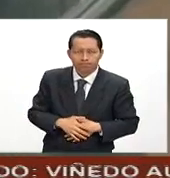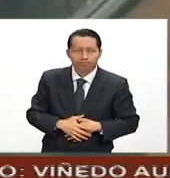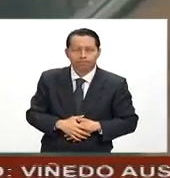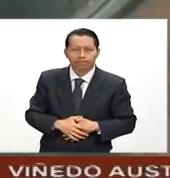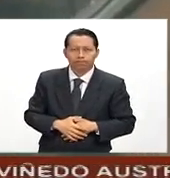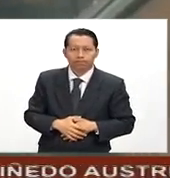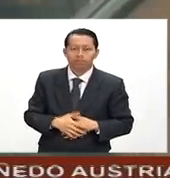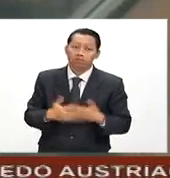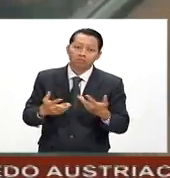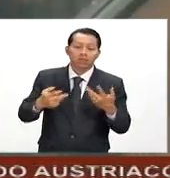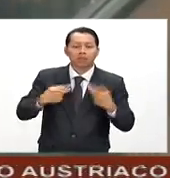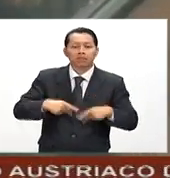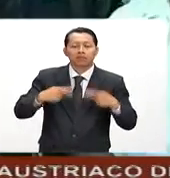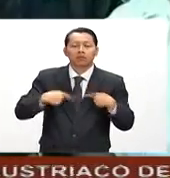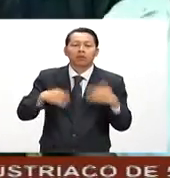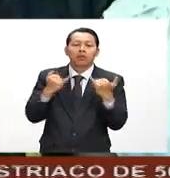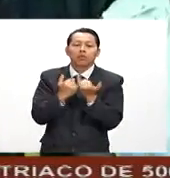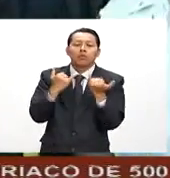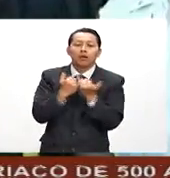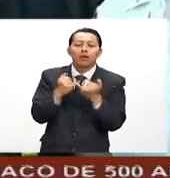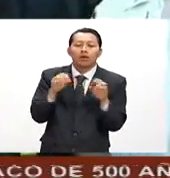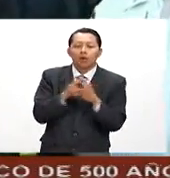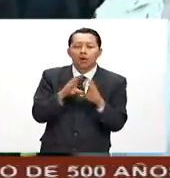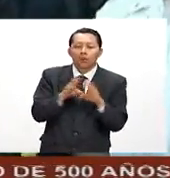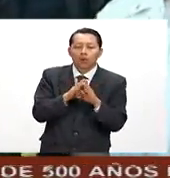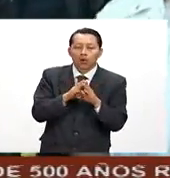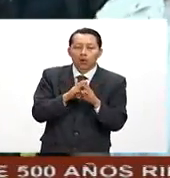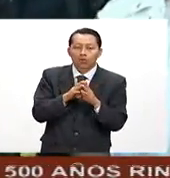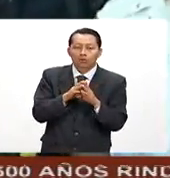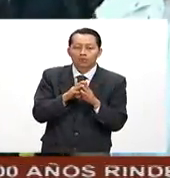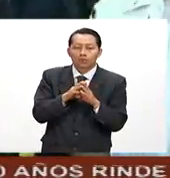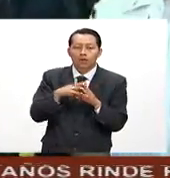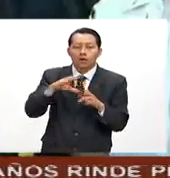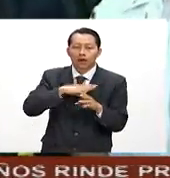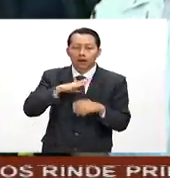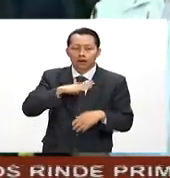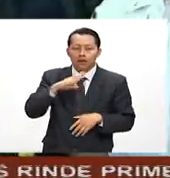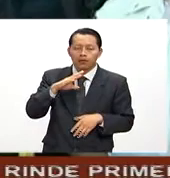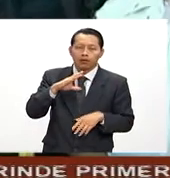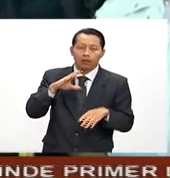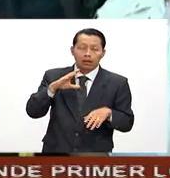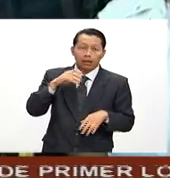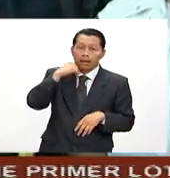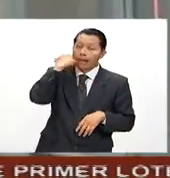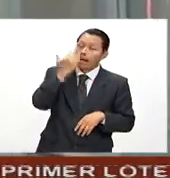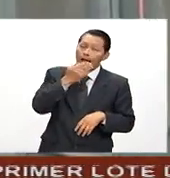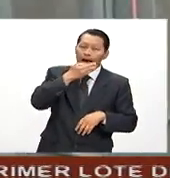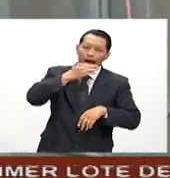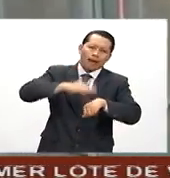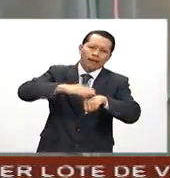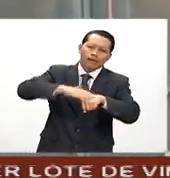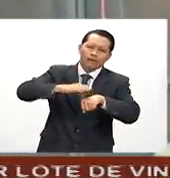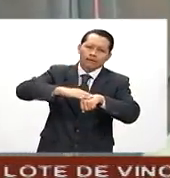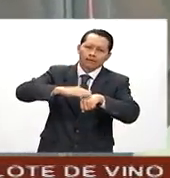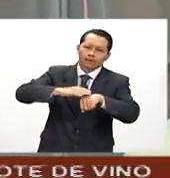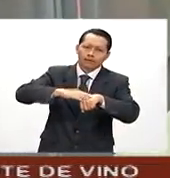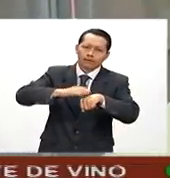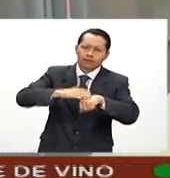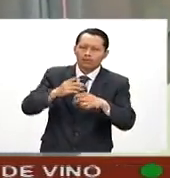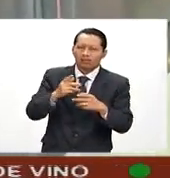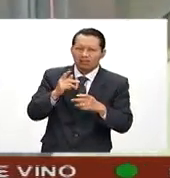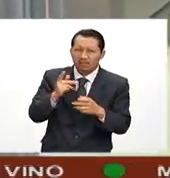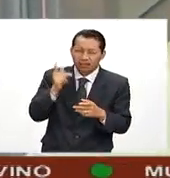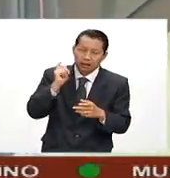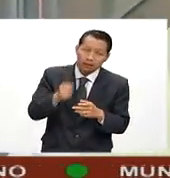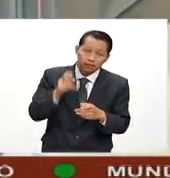Bueno, pues una persona que también estaba ávido de que se escuchara su mensaje, cual no dijo, aunque bueno, habrá que ver